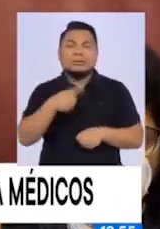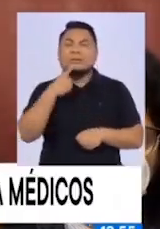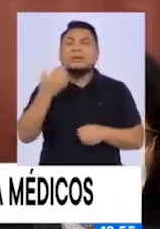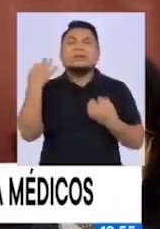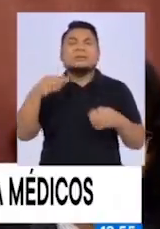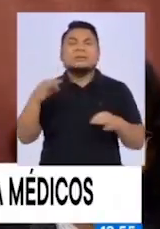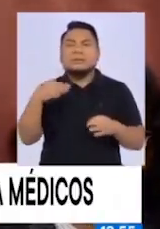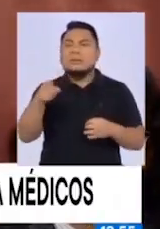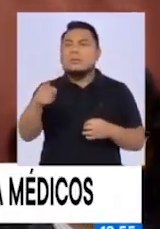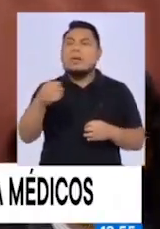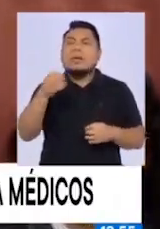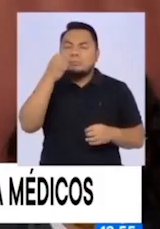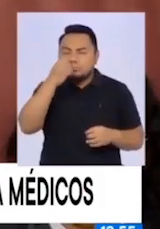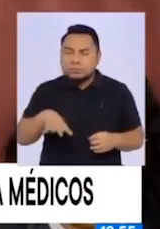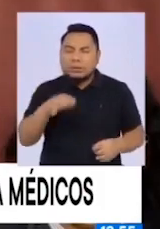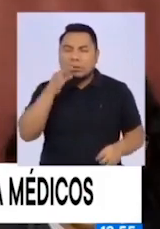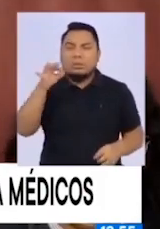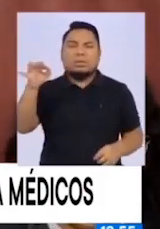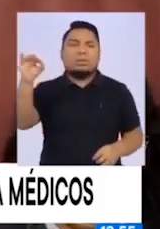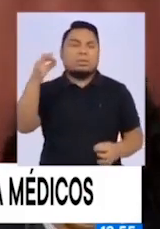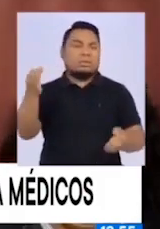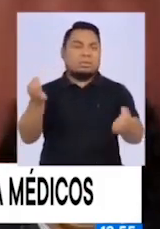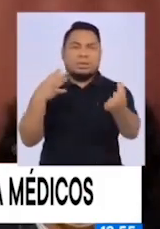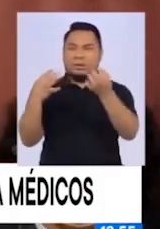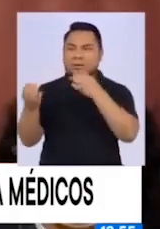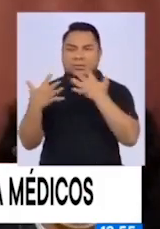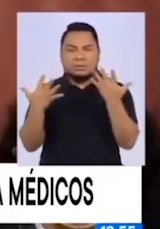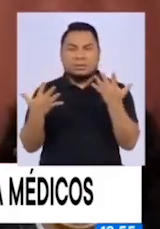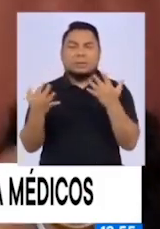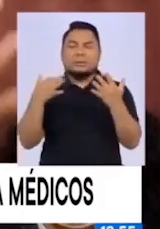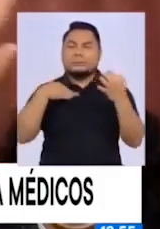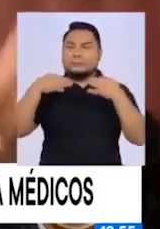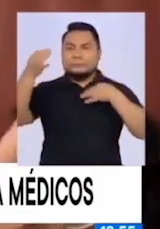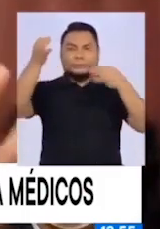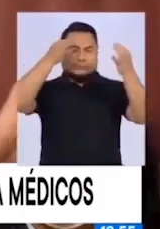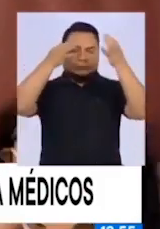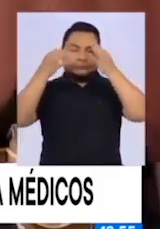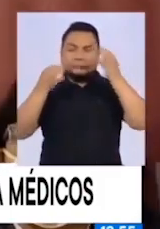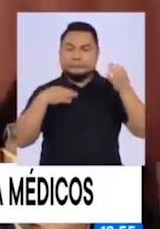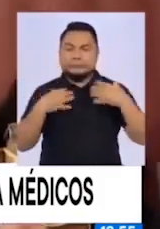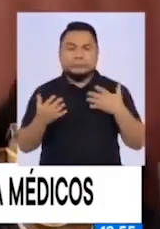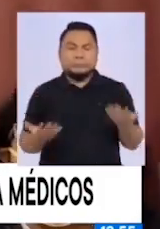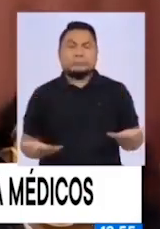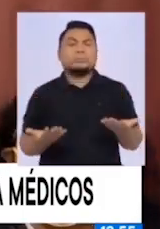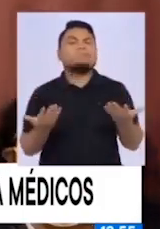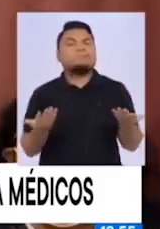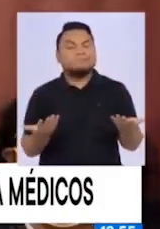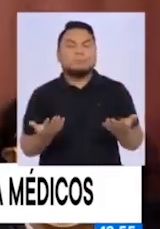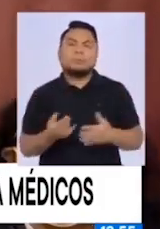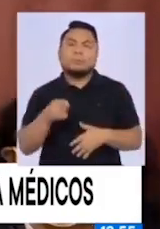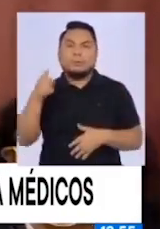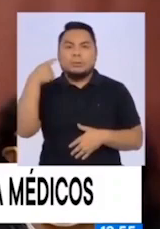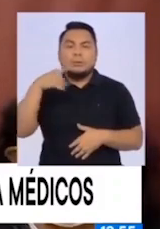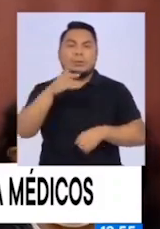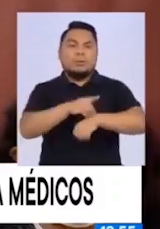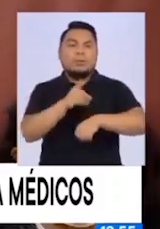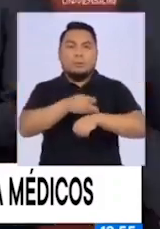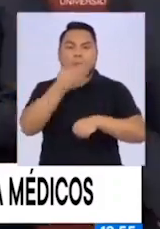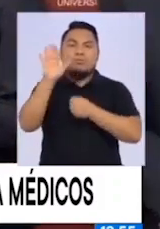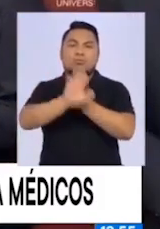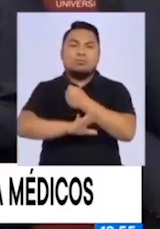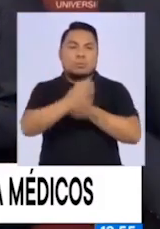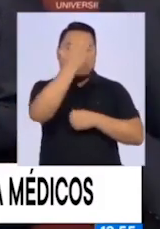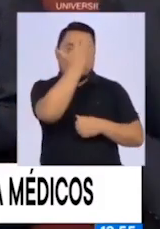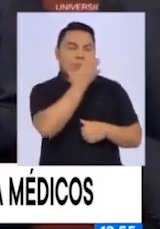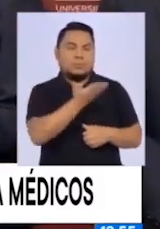generan como gotillas. Y esas gotitas están en el medio que está trabajando el médico o el personal